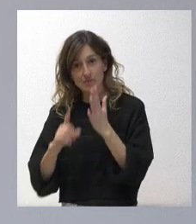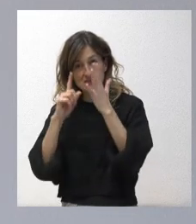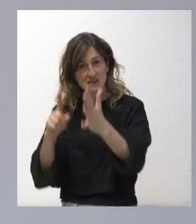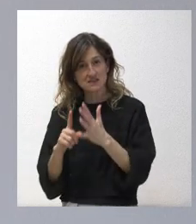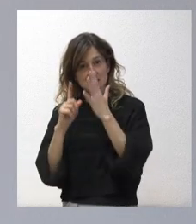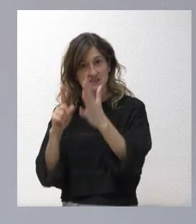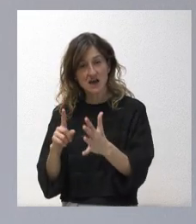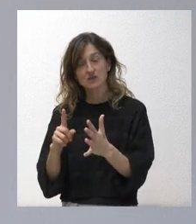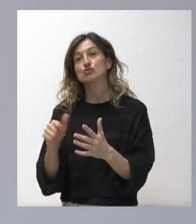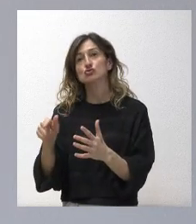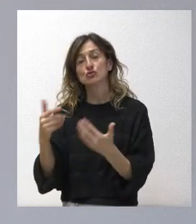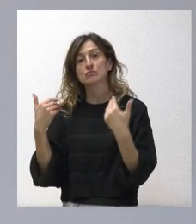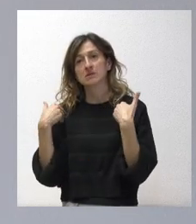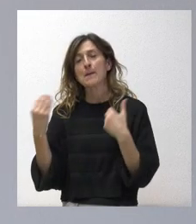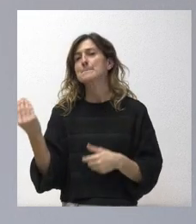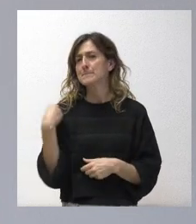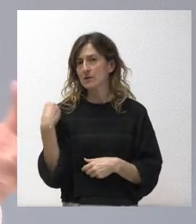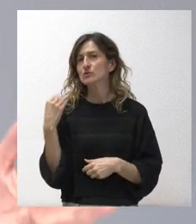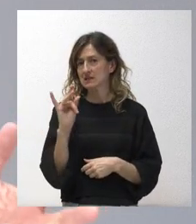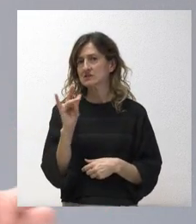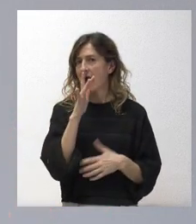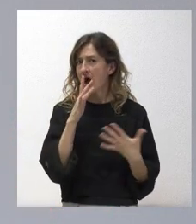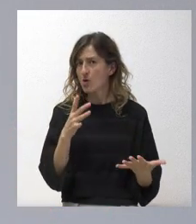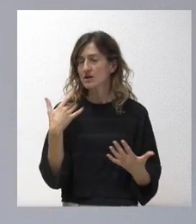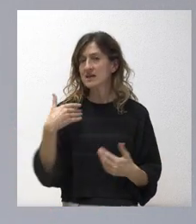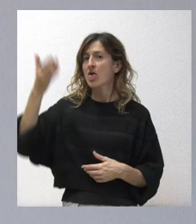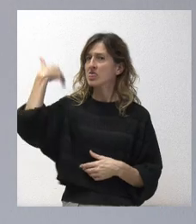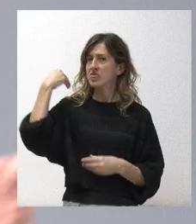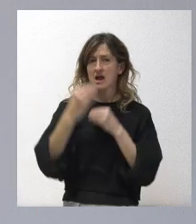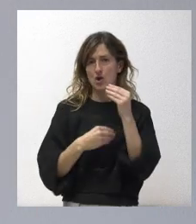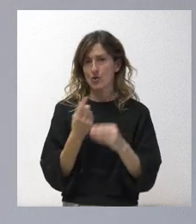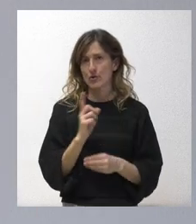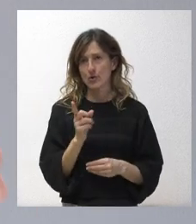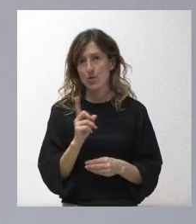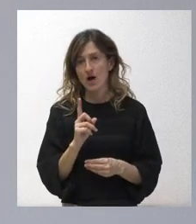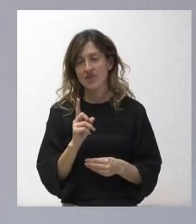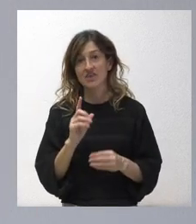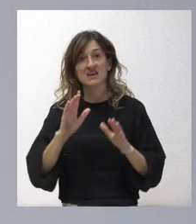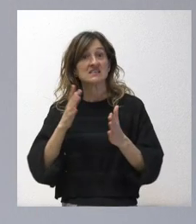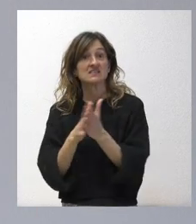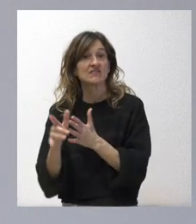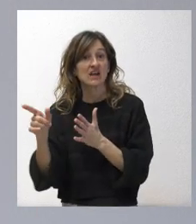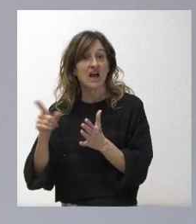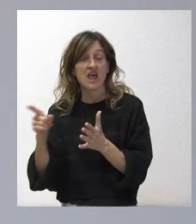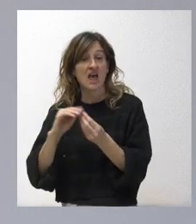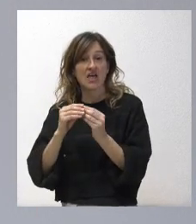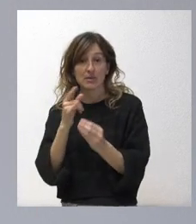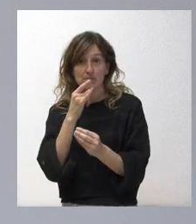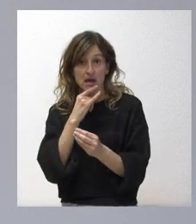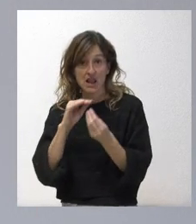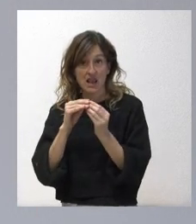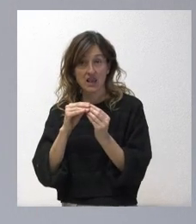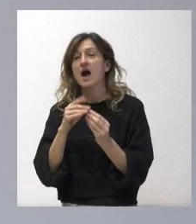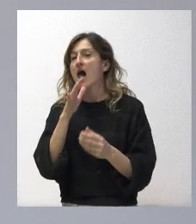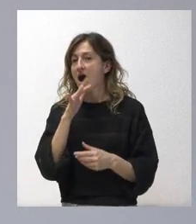24, sí que nos ha preguntado a las comunidades autónomas. Lo que no hizo en aquel momento, que deslegítima totalmente el informe que remitió, sí lo